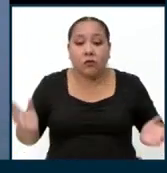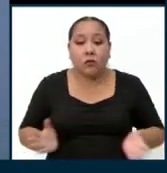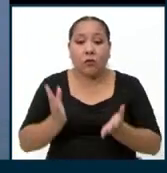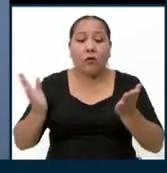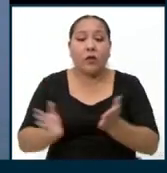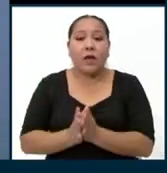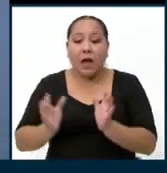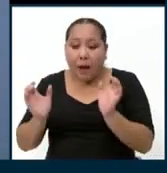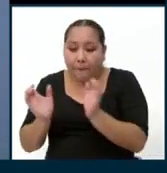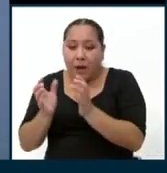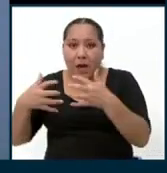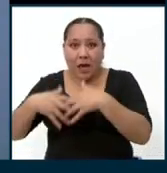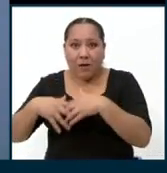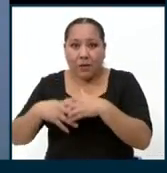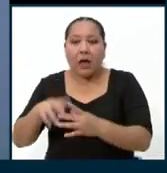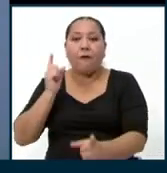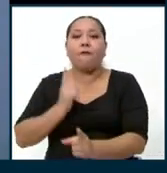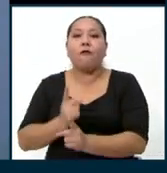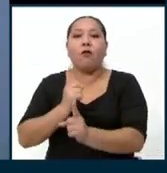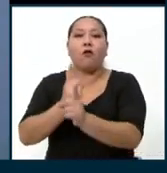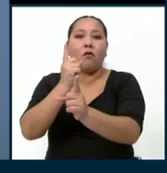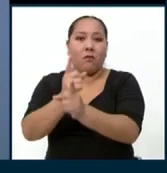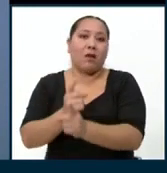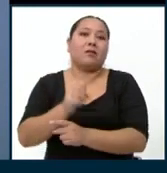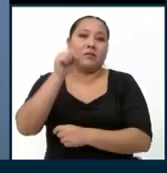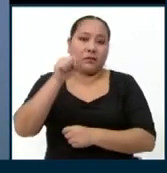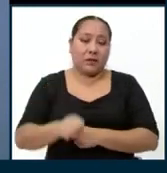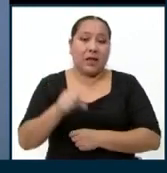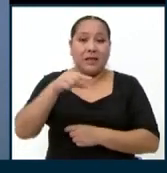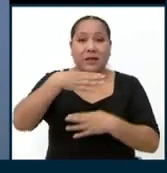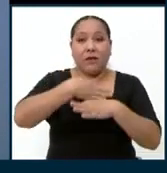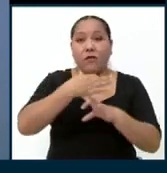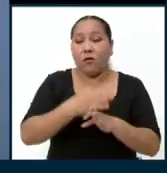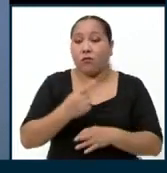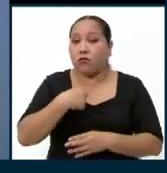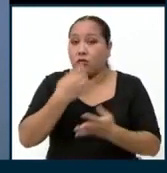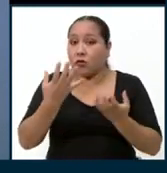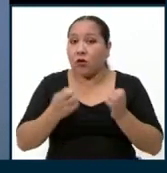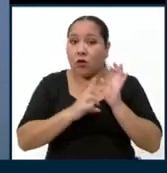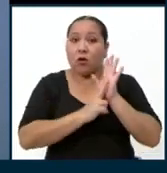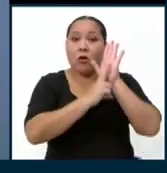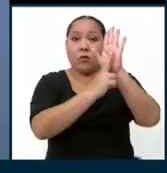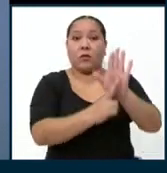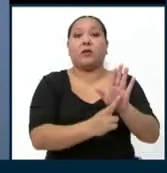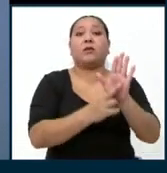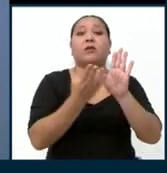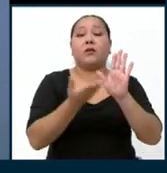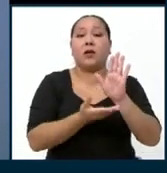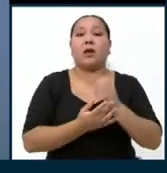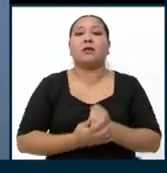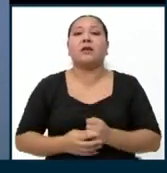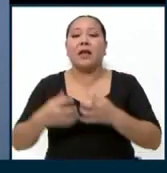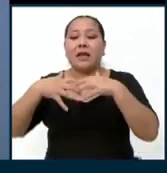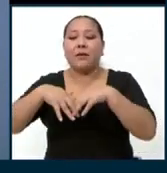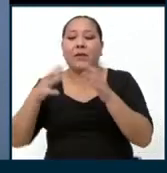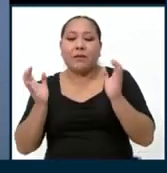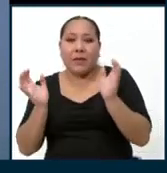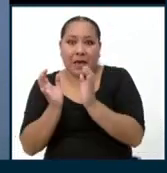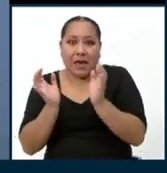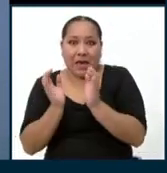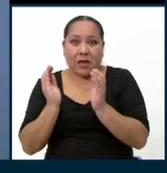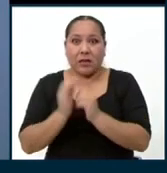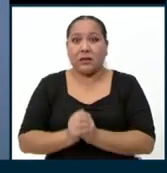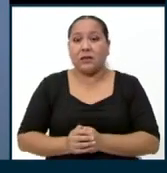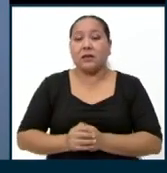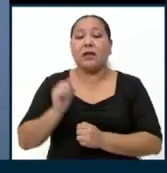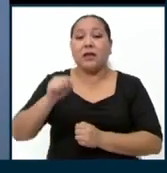micro y pequeña empresa se formalice. Es de esta manera que yo quisiera representar a los micros y pequeños empresarios